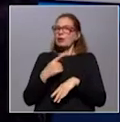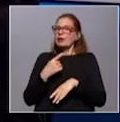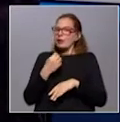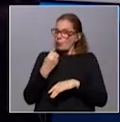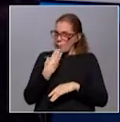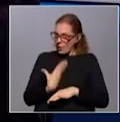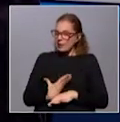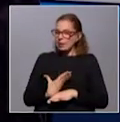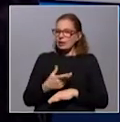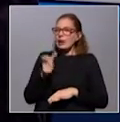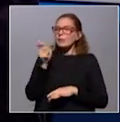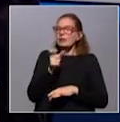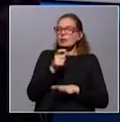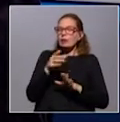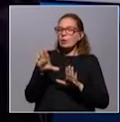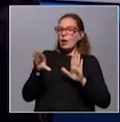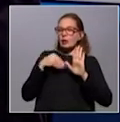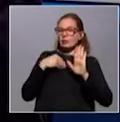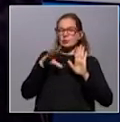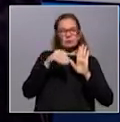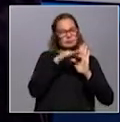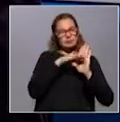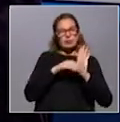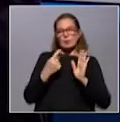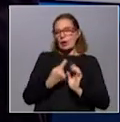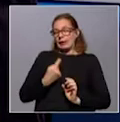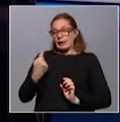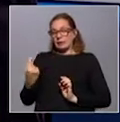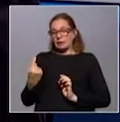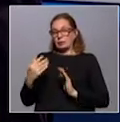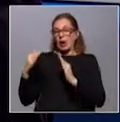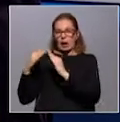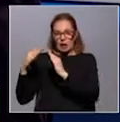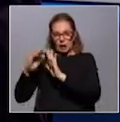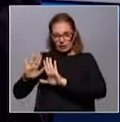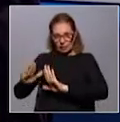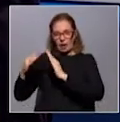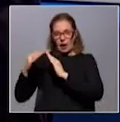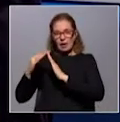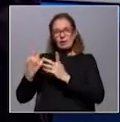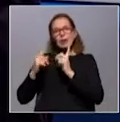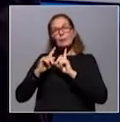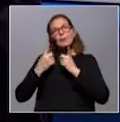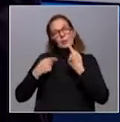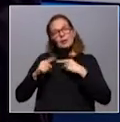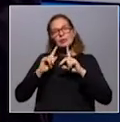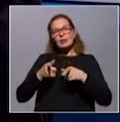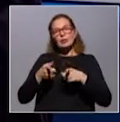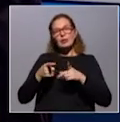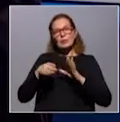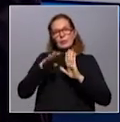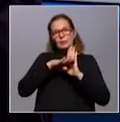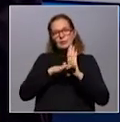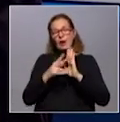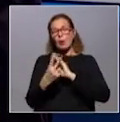La población acató todas ellas, como el aislamiento, la cuarentena, pero además también la aplicación de medidas